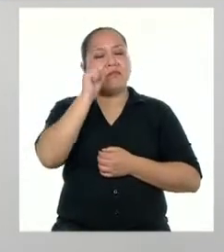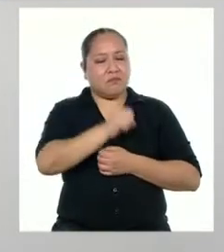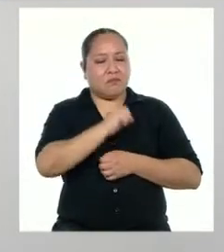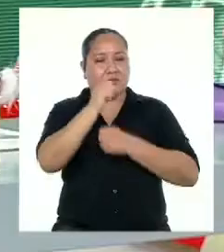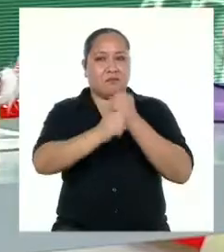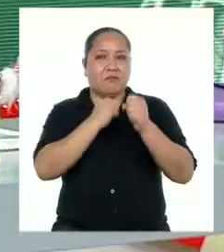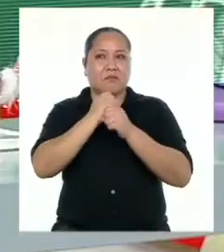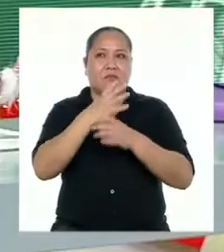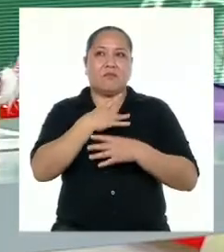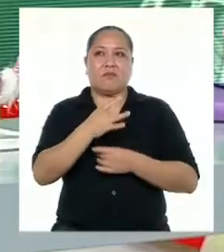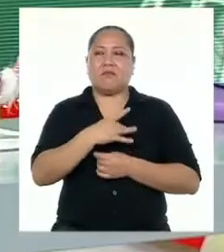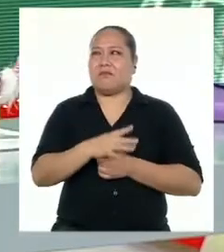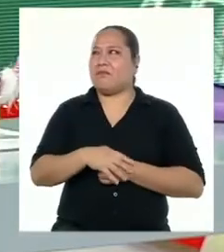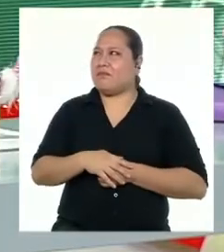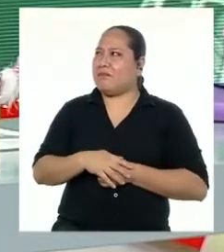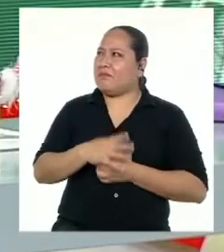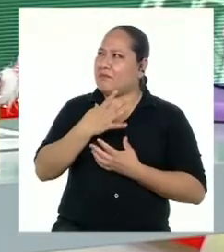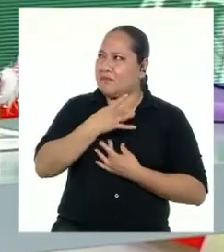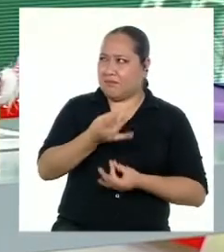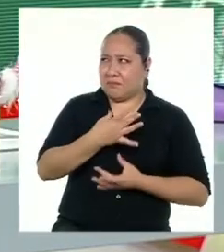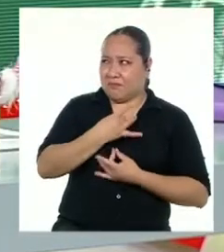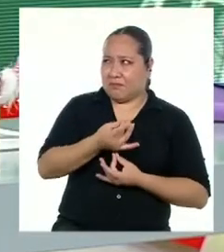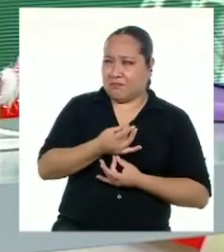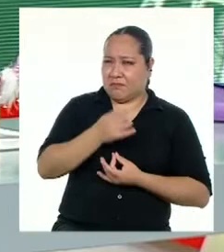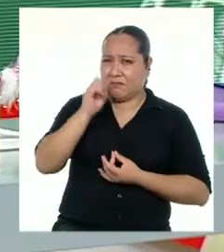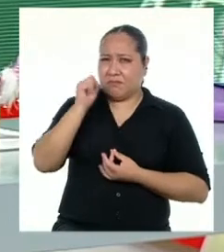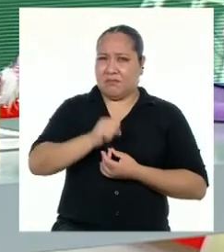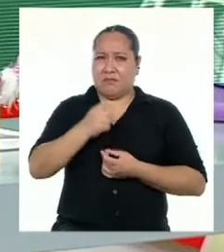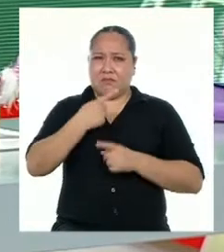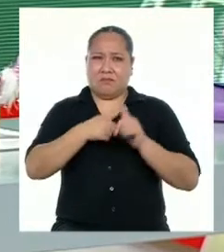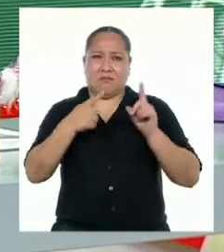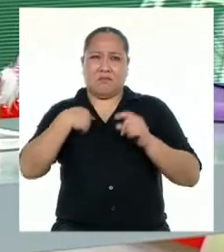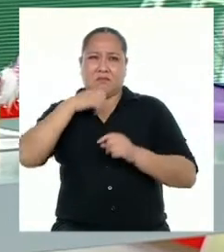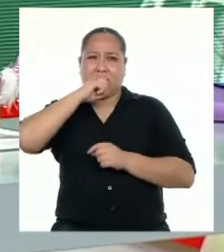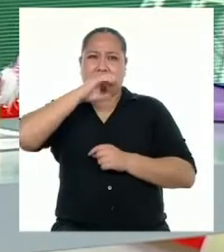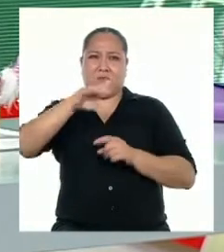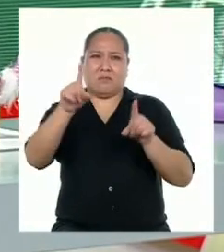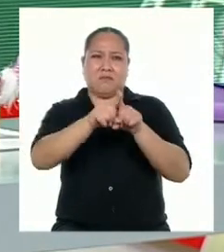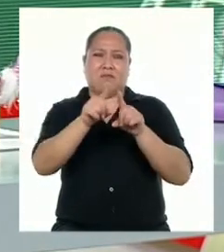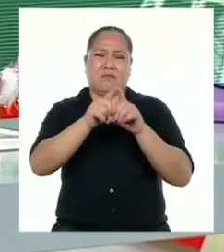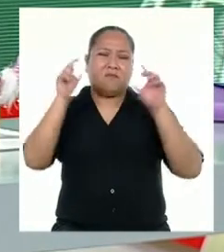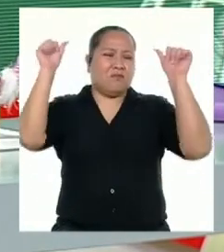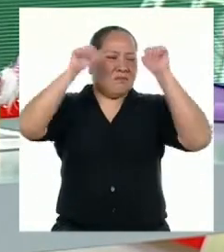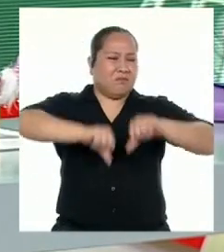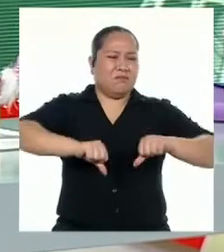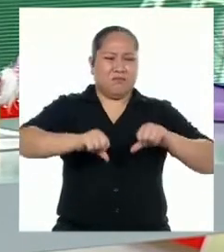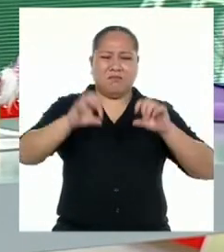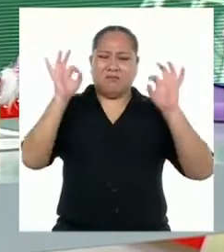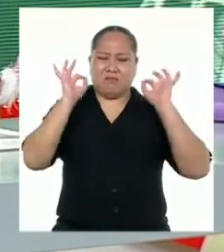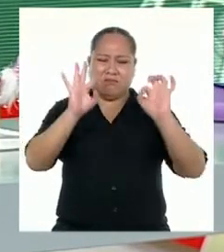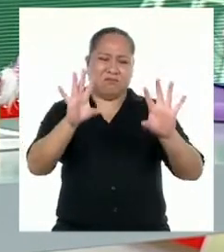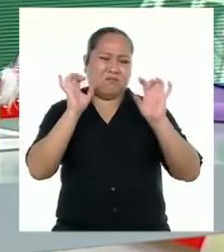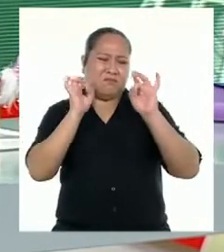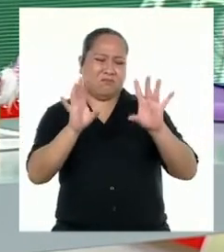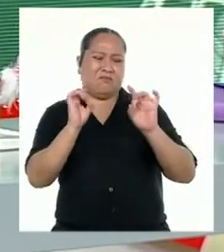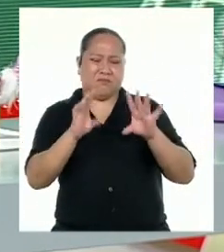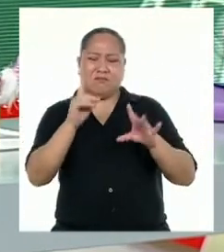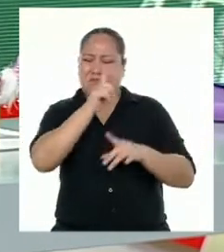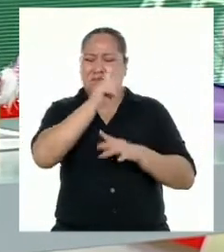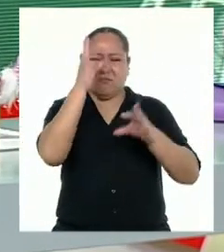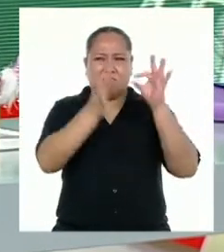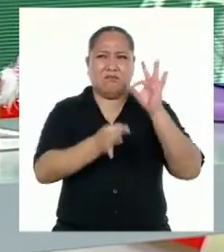sin duda. ¿Interesante? Tal vez sí, pero yo diría que también catastrófico, terrible, caótico,